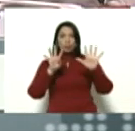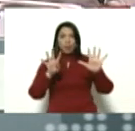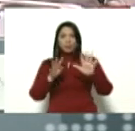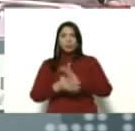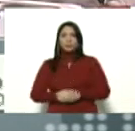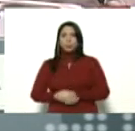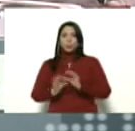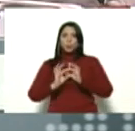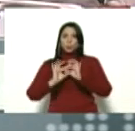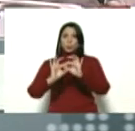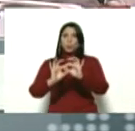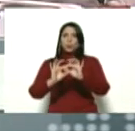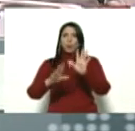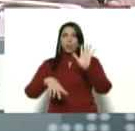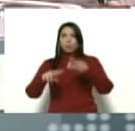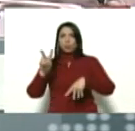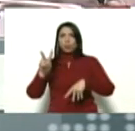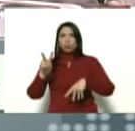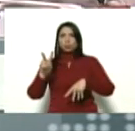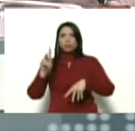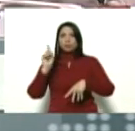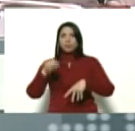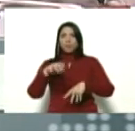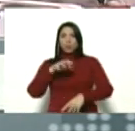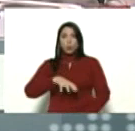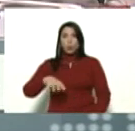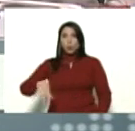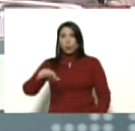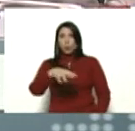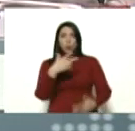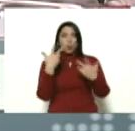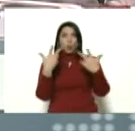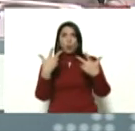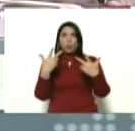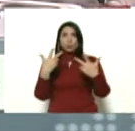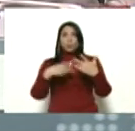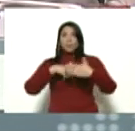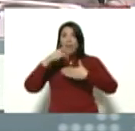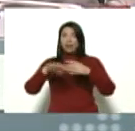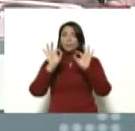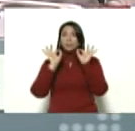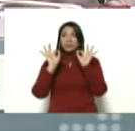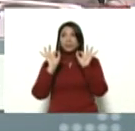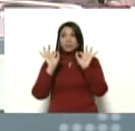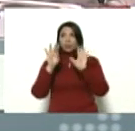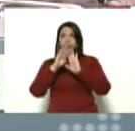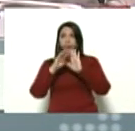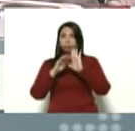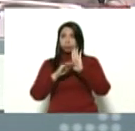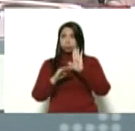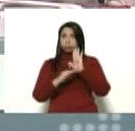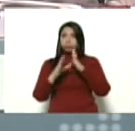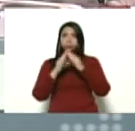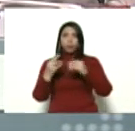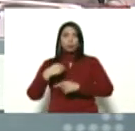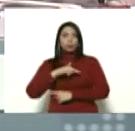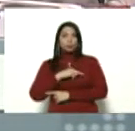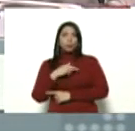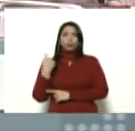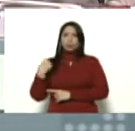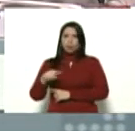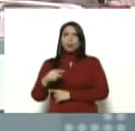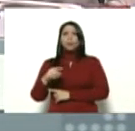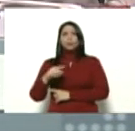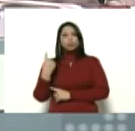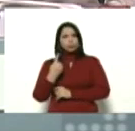consolidación de doce en las ocho regiones del país un plan específico solo nosotros lo tenemos solo nosotros podemos